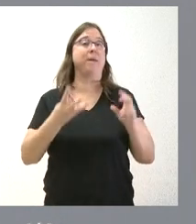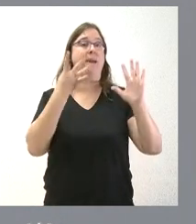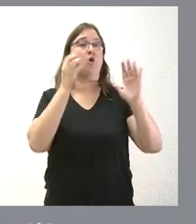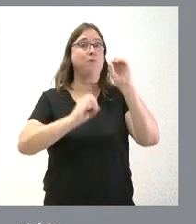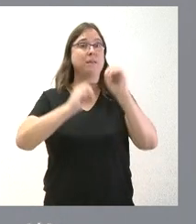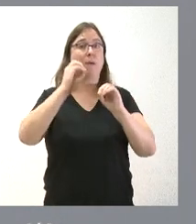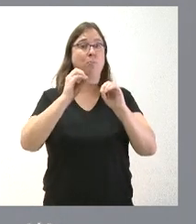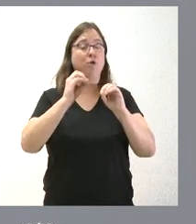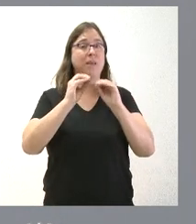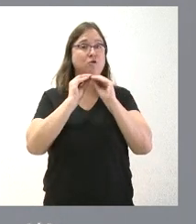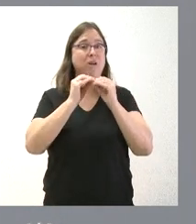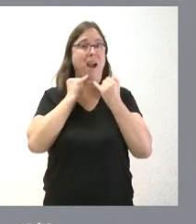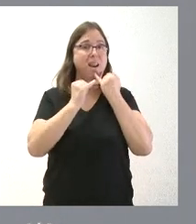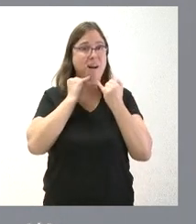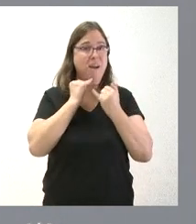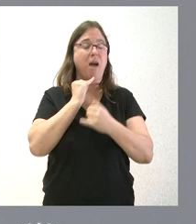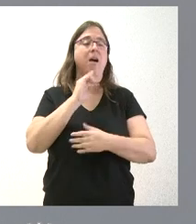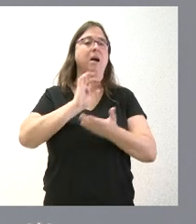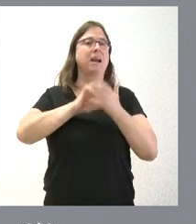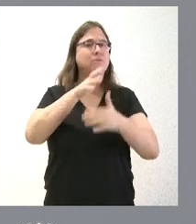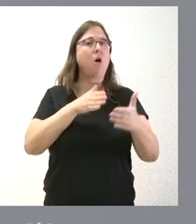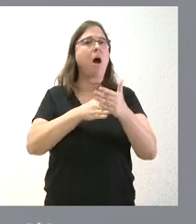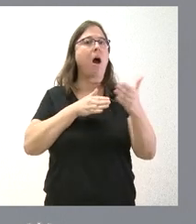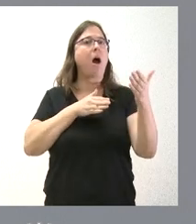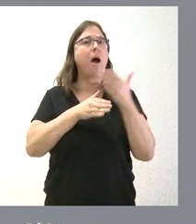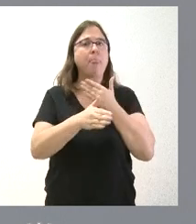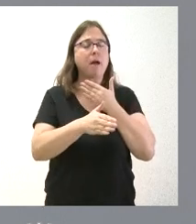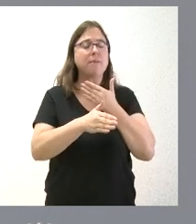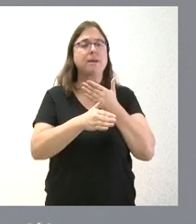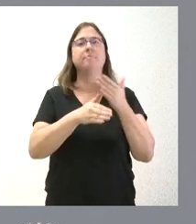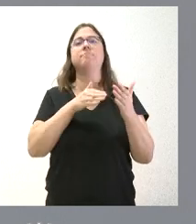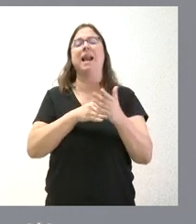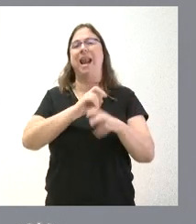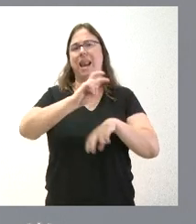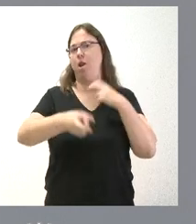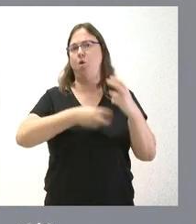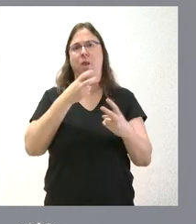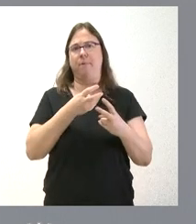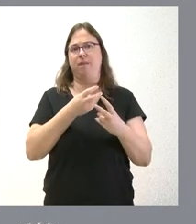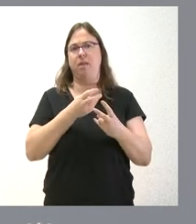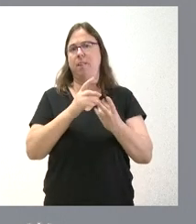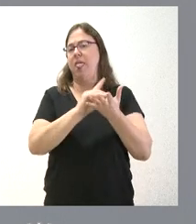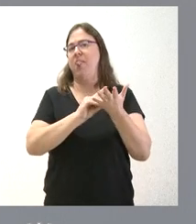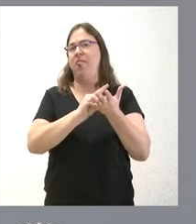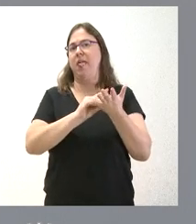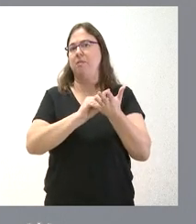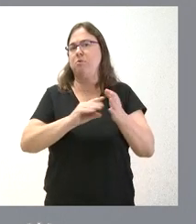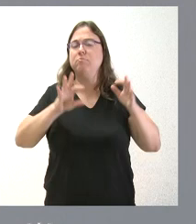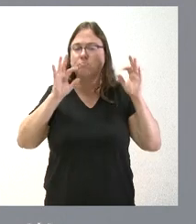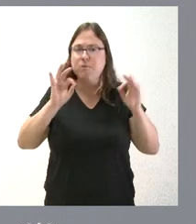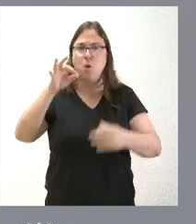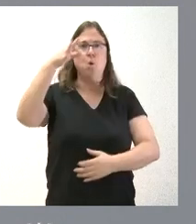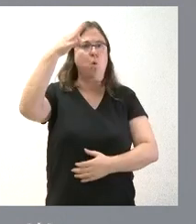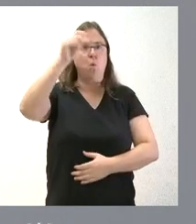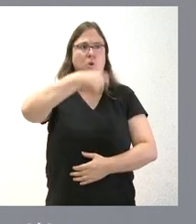de toda la producción energética de Castilla y León es a través de energías renovables. Esto es un dato que es el único dentro de